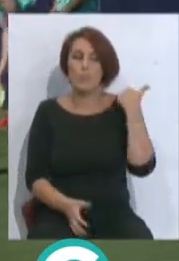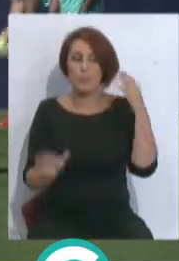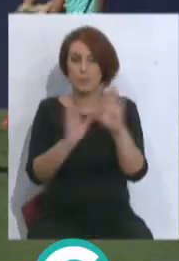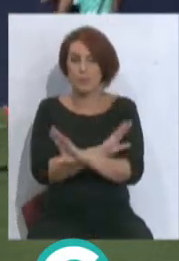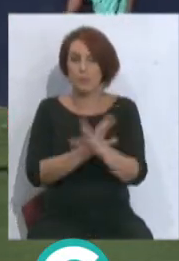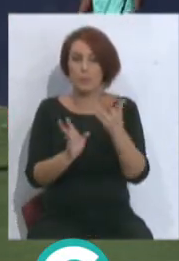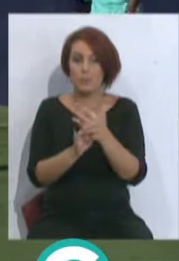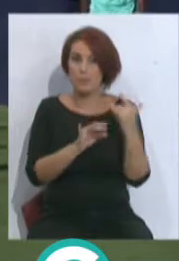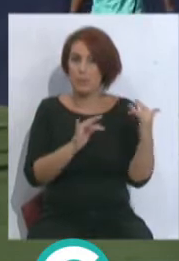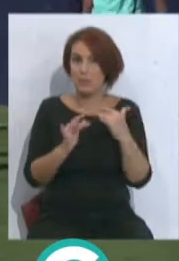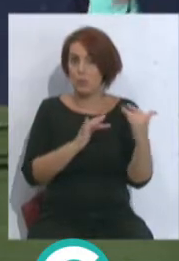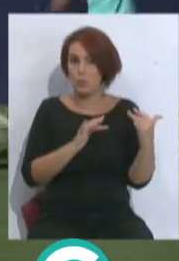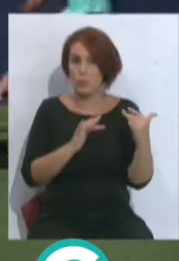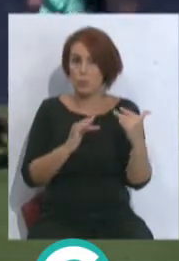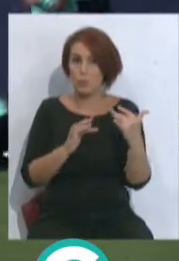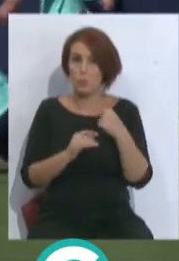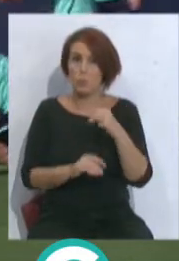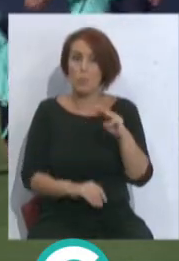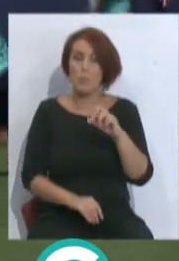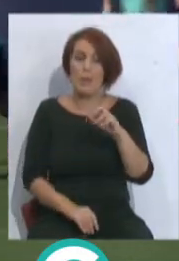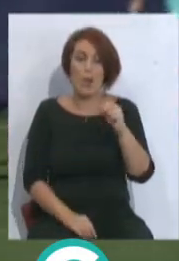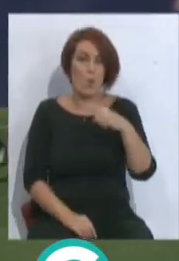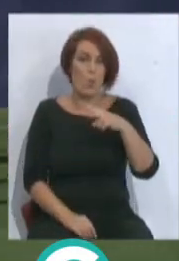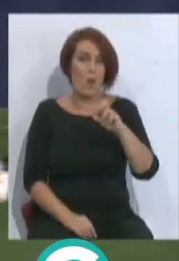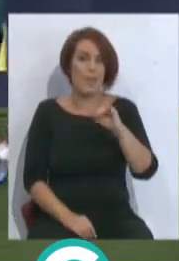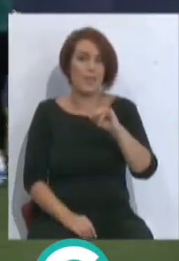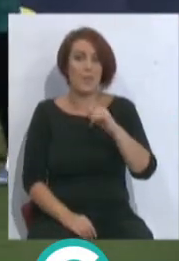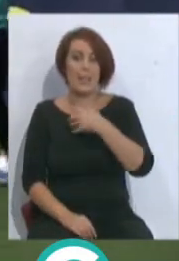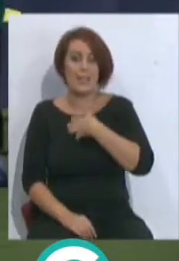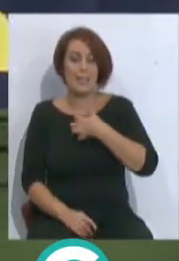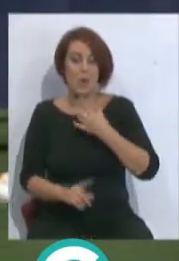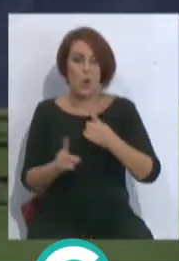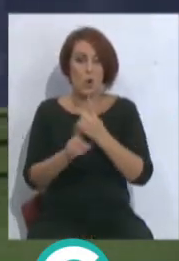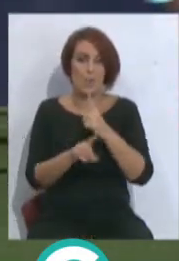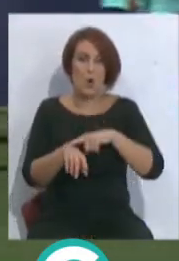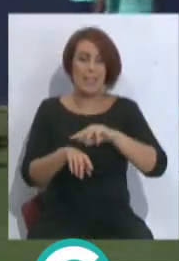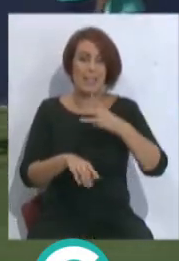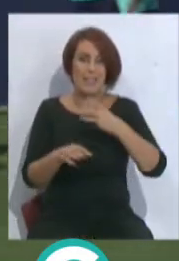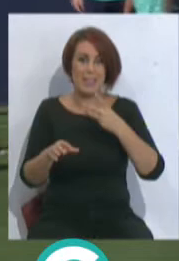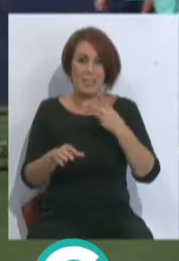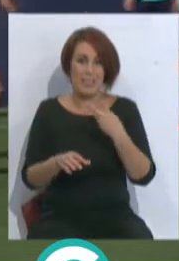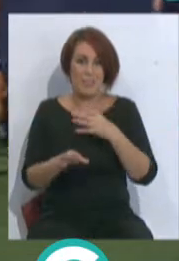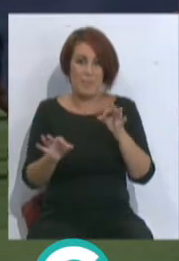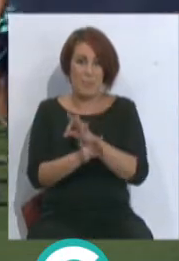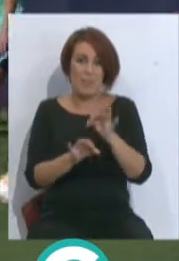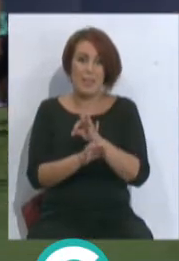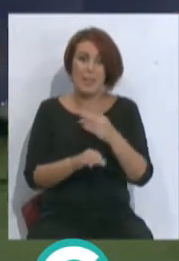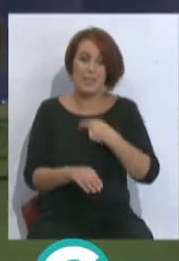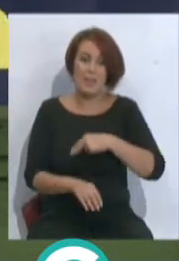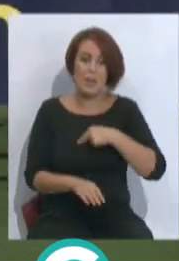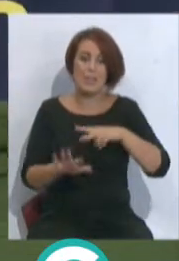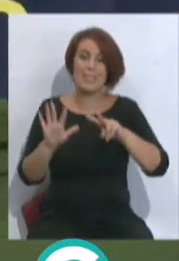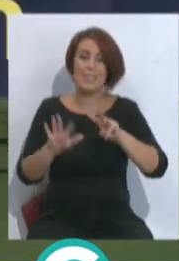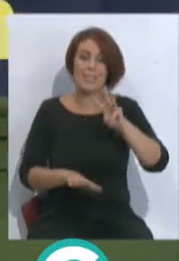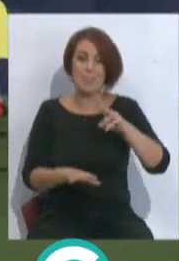terminó el partido de Paraguay con Argentina a las tres de la mañana, Arzamendia jugó 73 minutos, o sea,